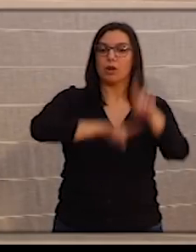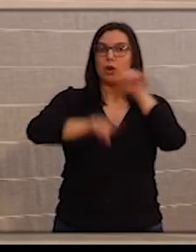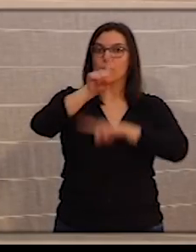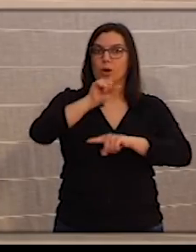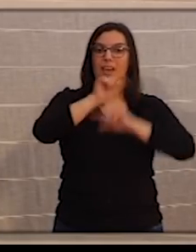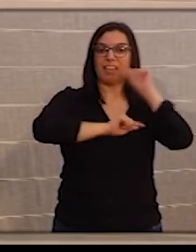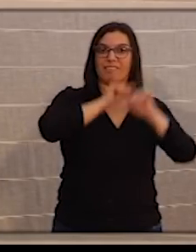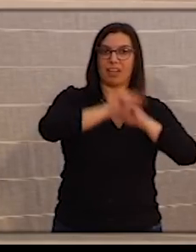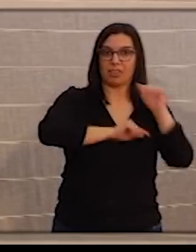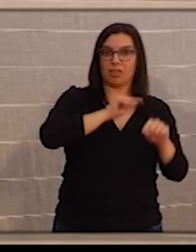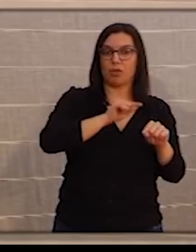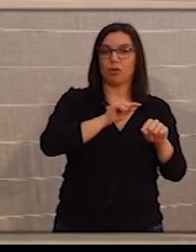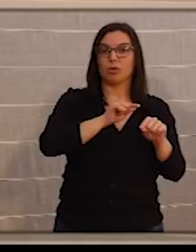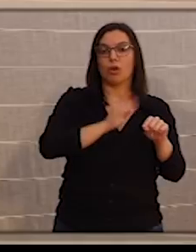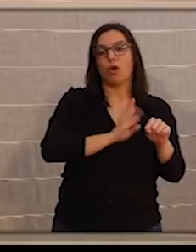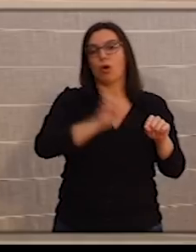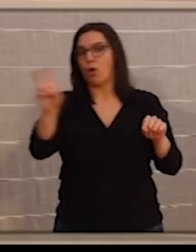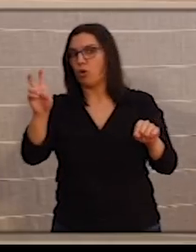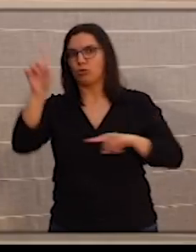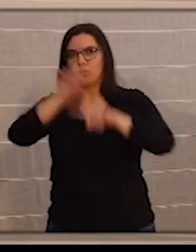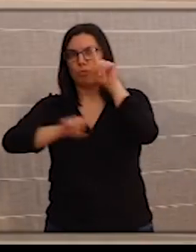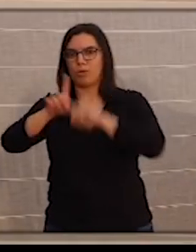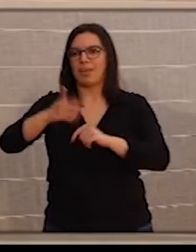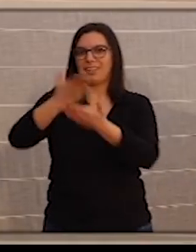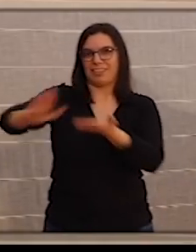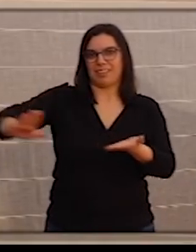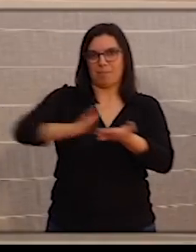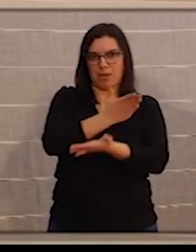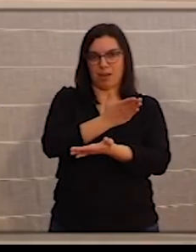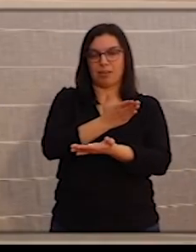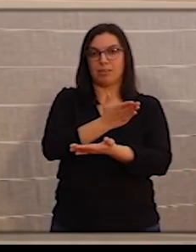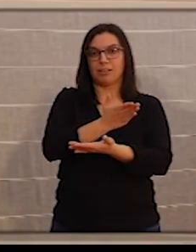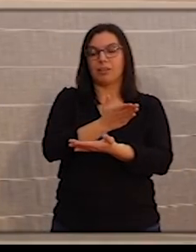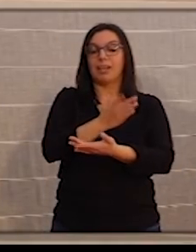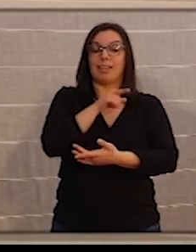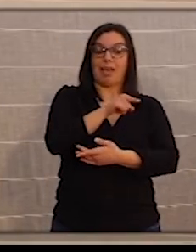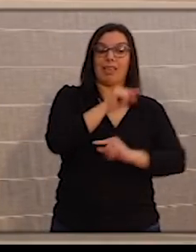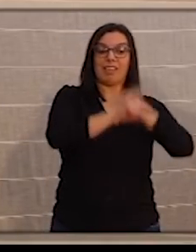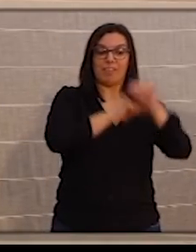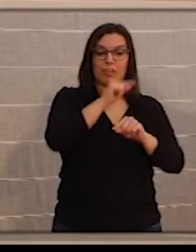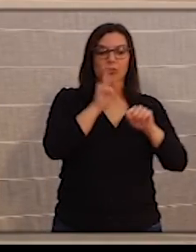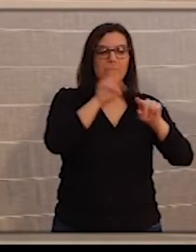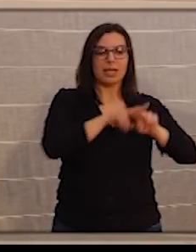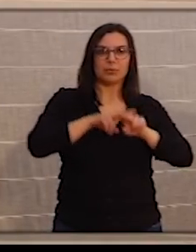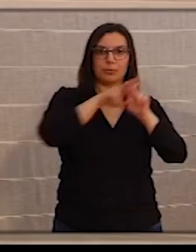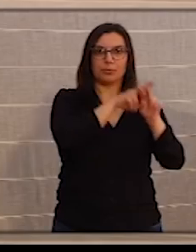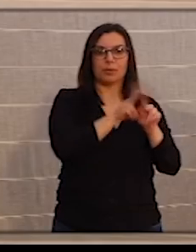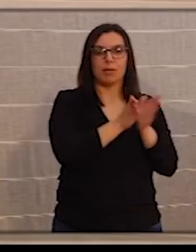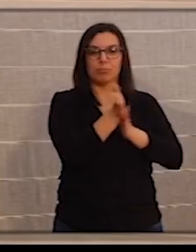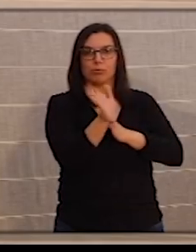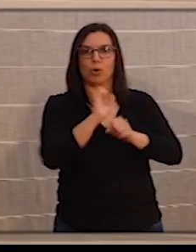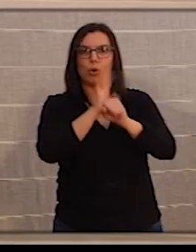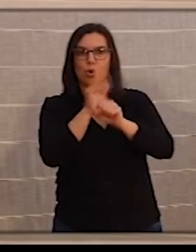infeccioso versus las que acuden por otro tipo de problemas y, dentro de los problemas infecciosos, los circuitos que se tienen que